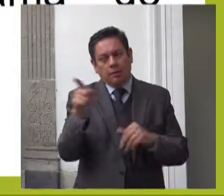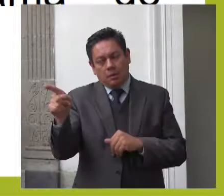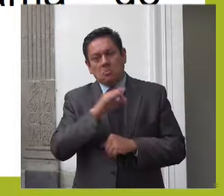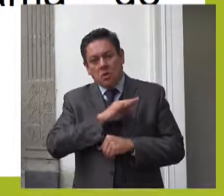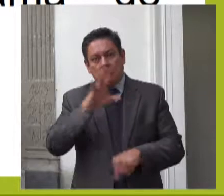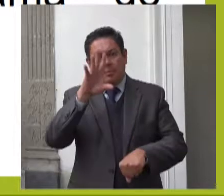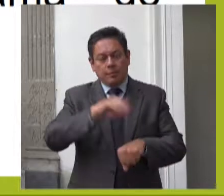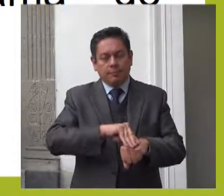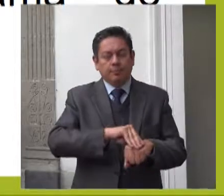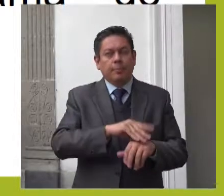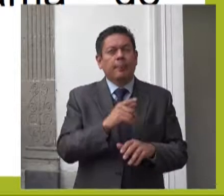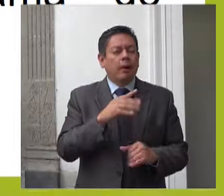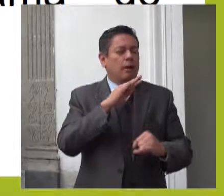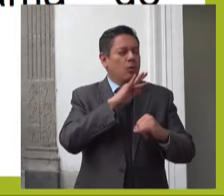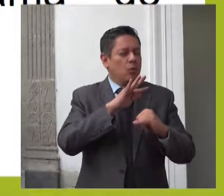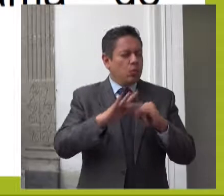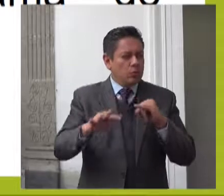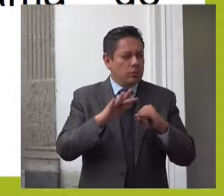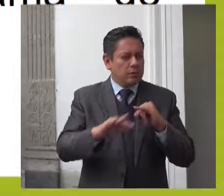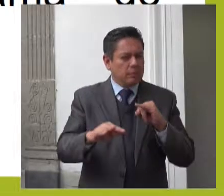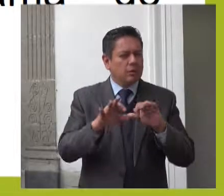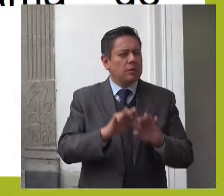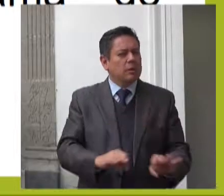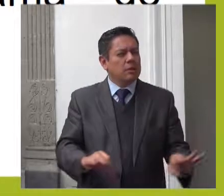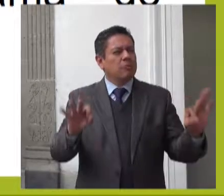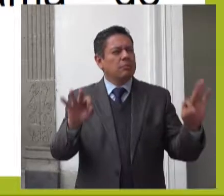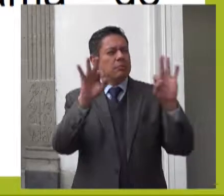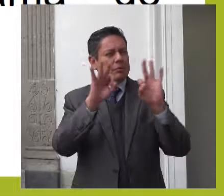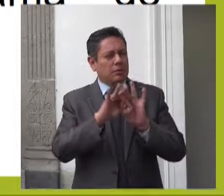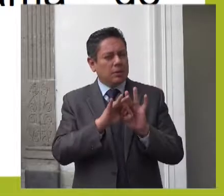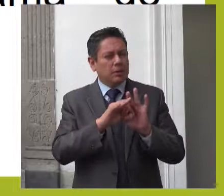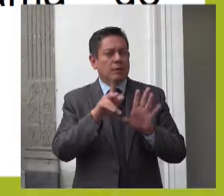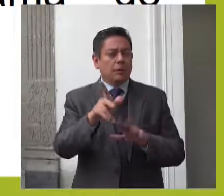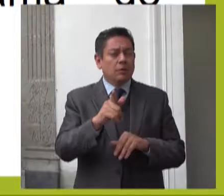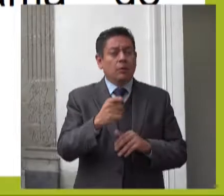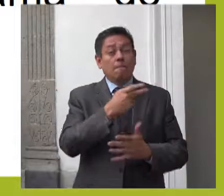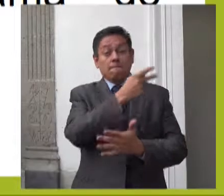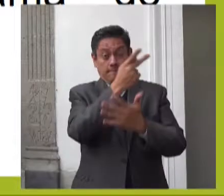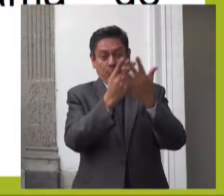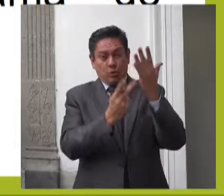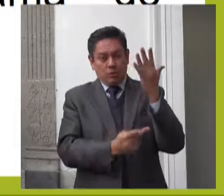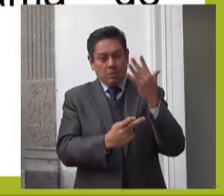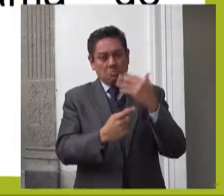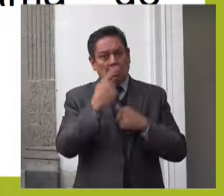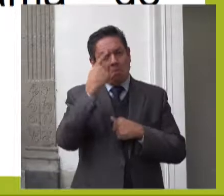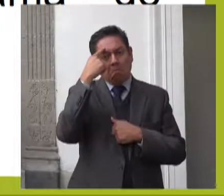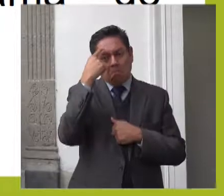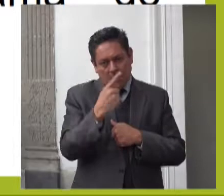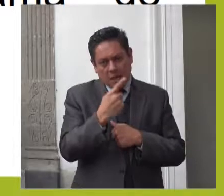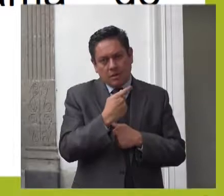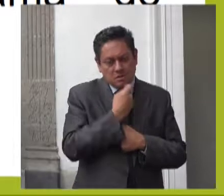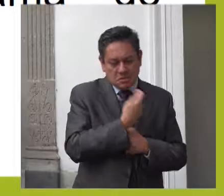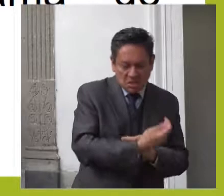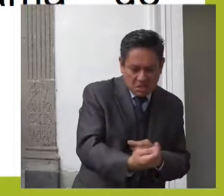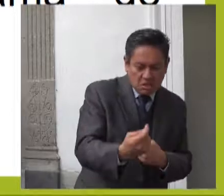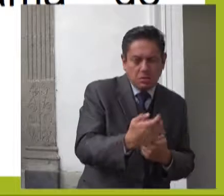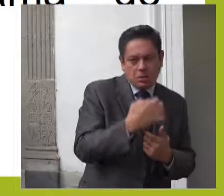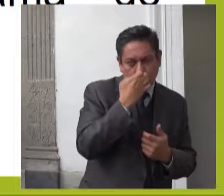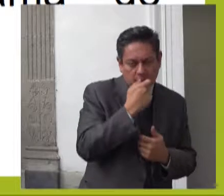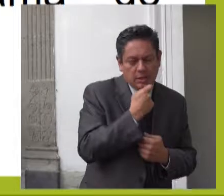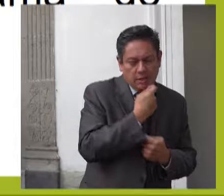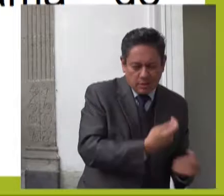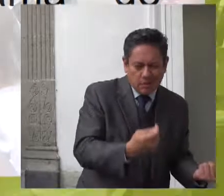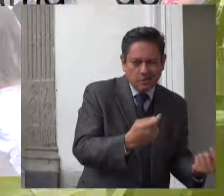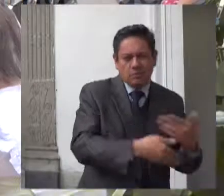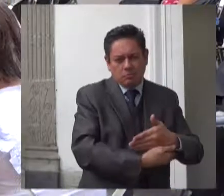y modelo de atención y cuidado inclusivo para niñas y niñas impulsados por el programa de las naciones